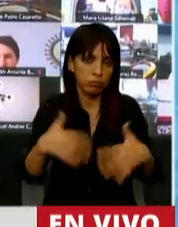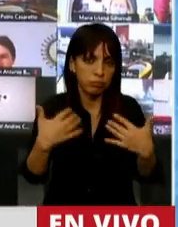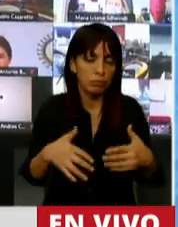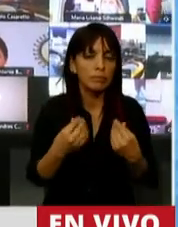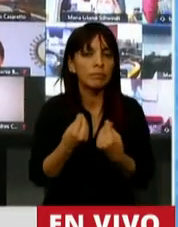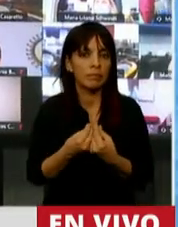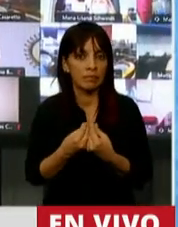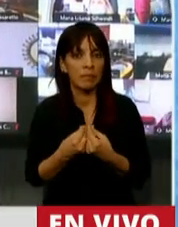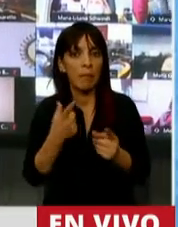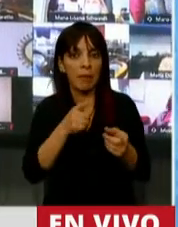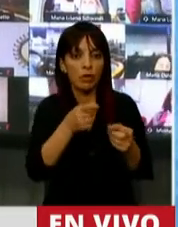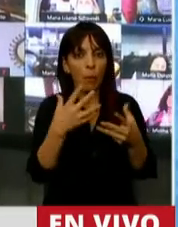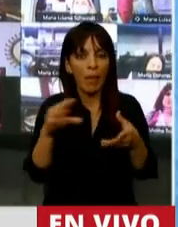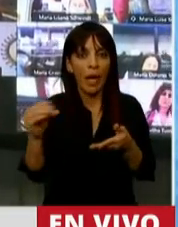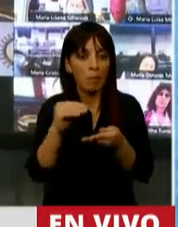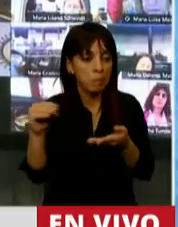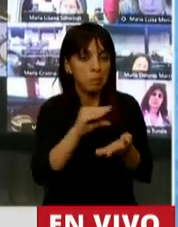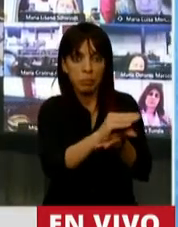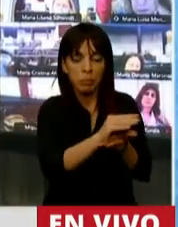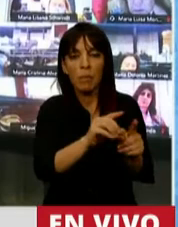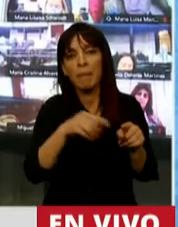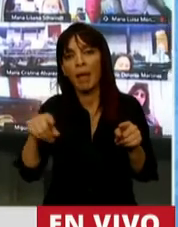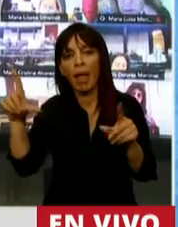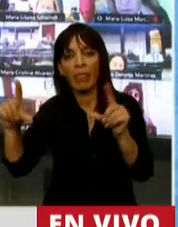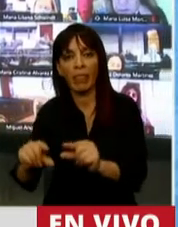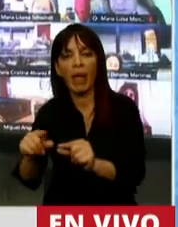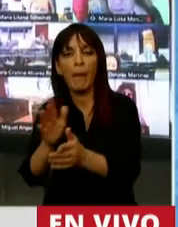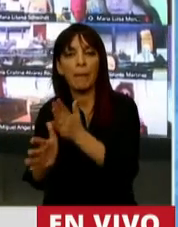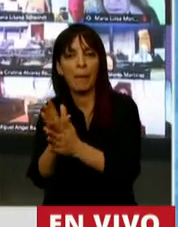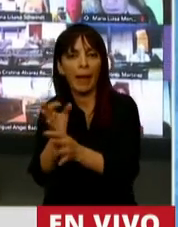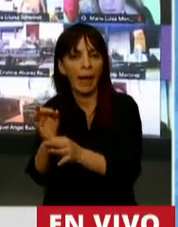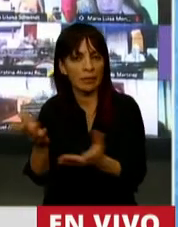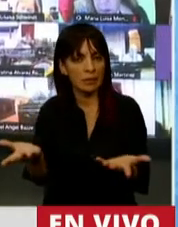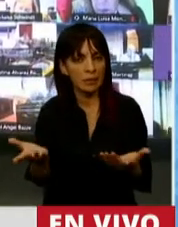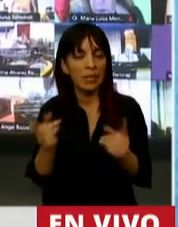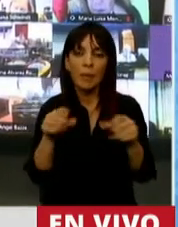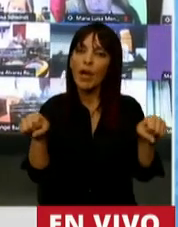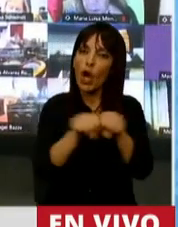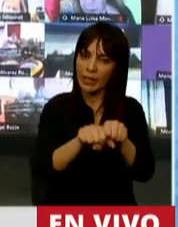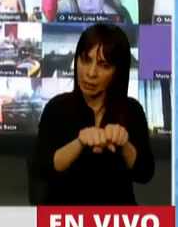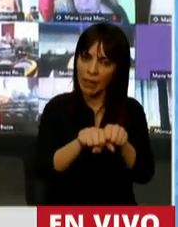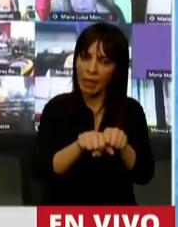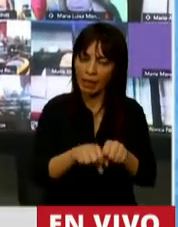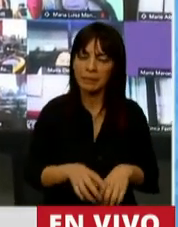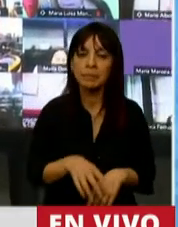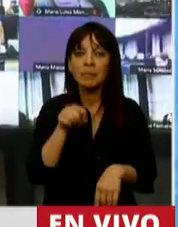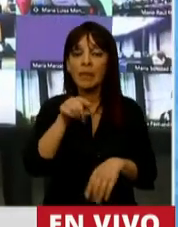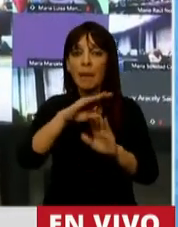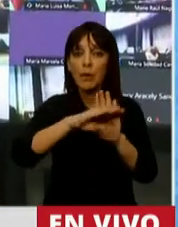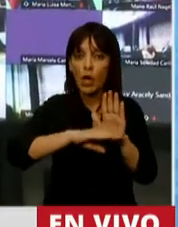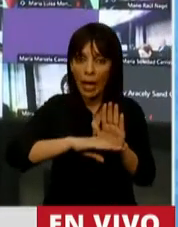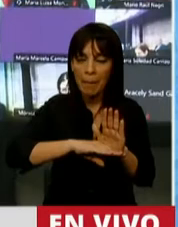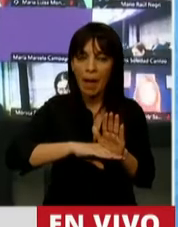afectar a las becas y a la inclusión. Y además educación y conectividad. Ese programa